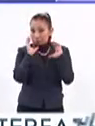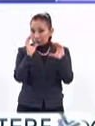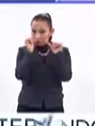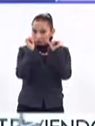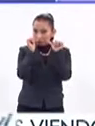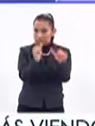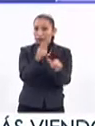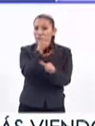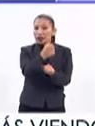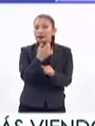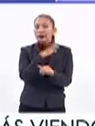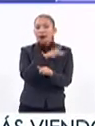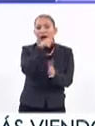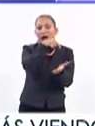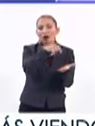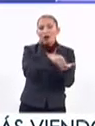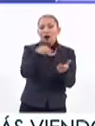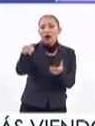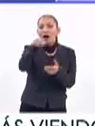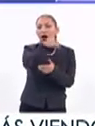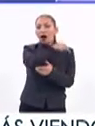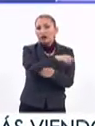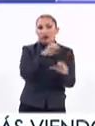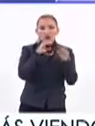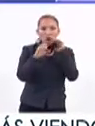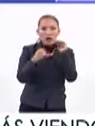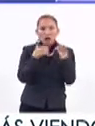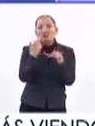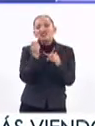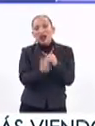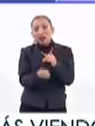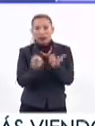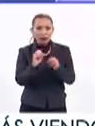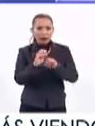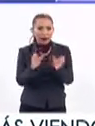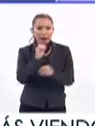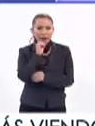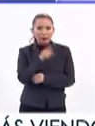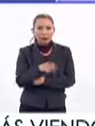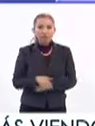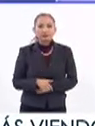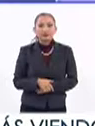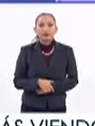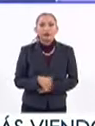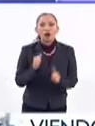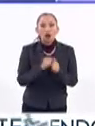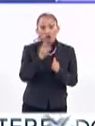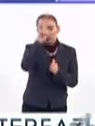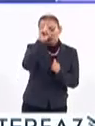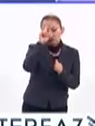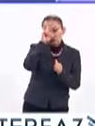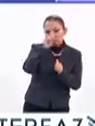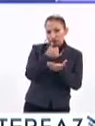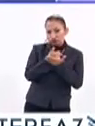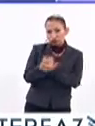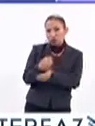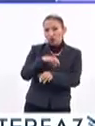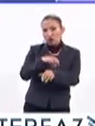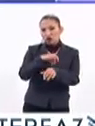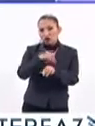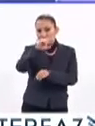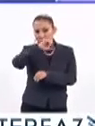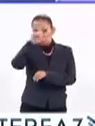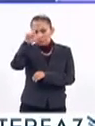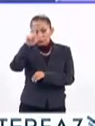que se otorga desde los diversos medios de comunicación, por supuesto con la asesoría directa de médicos